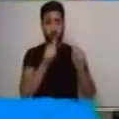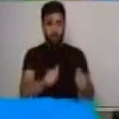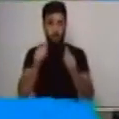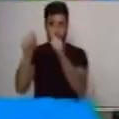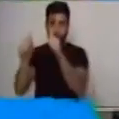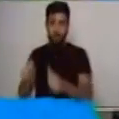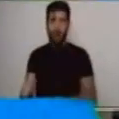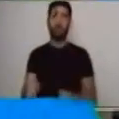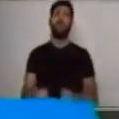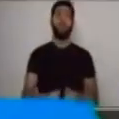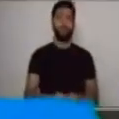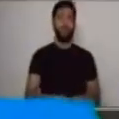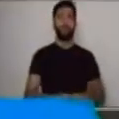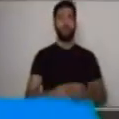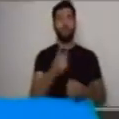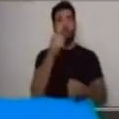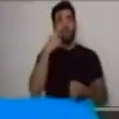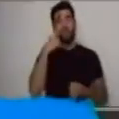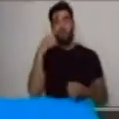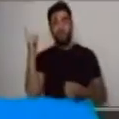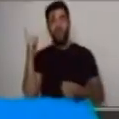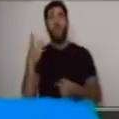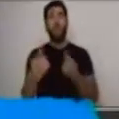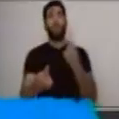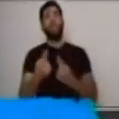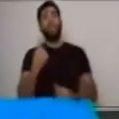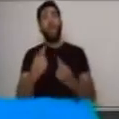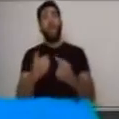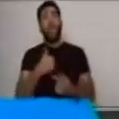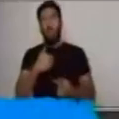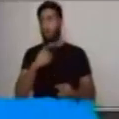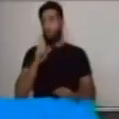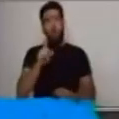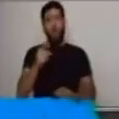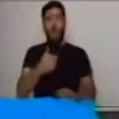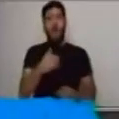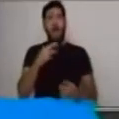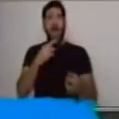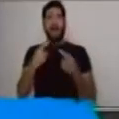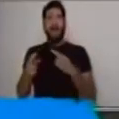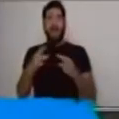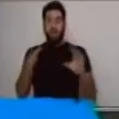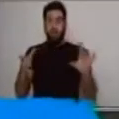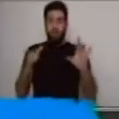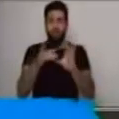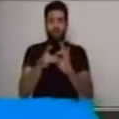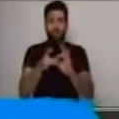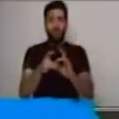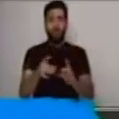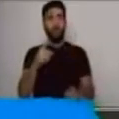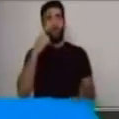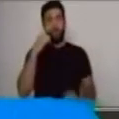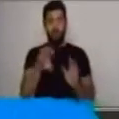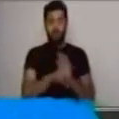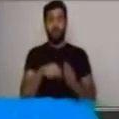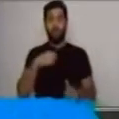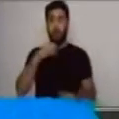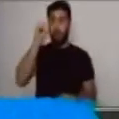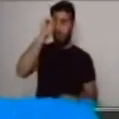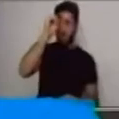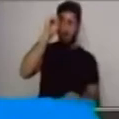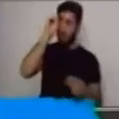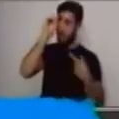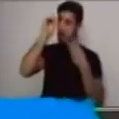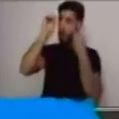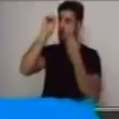relación para ir formando nuestras historias. Veamos el primero. Veo, Veo, ¿qué